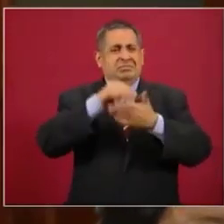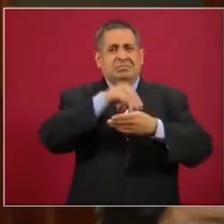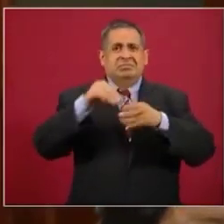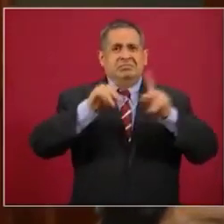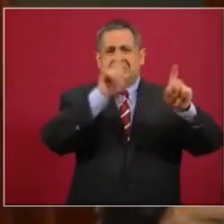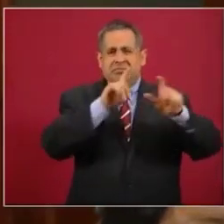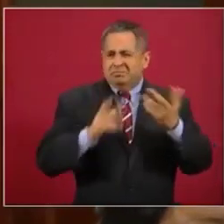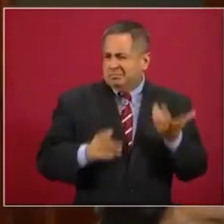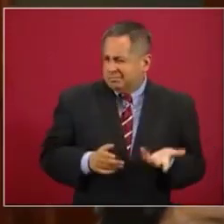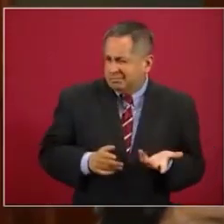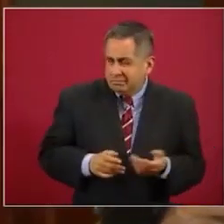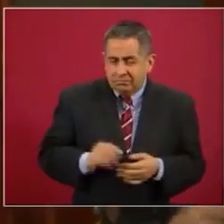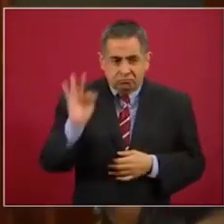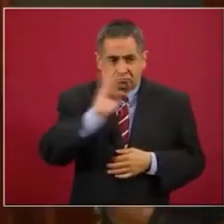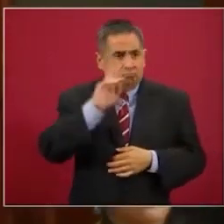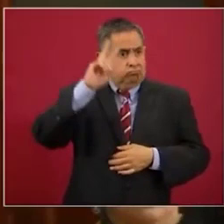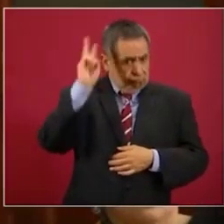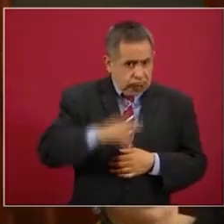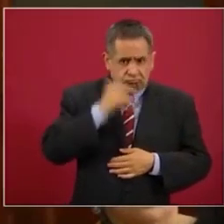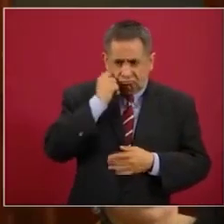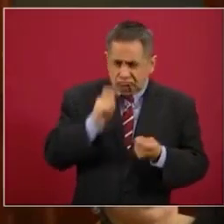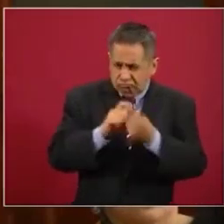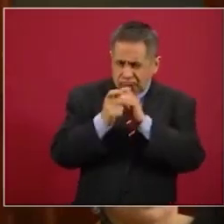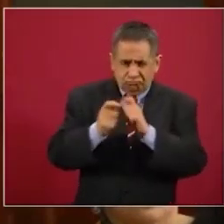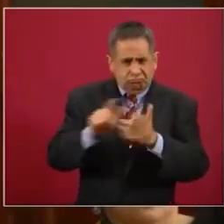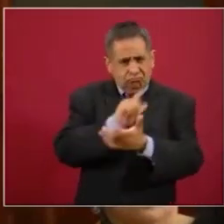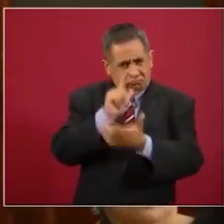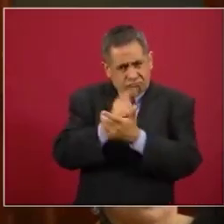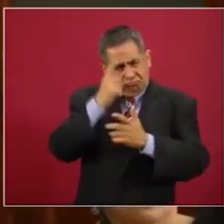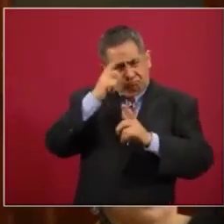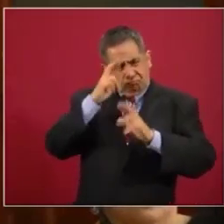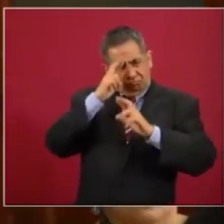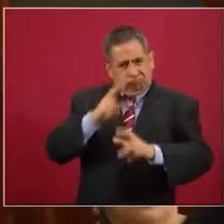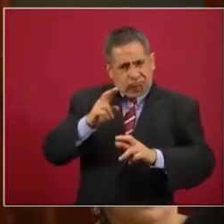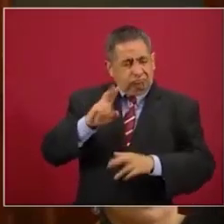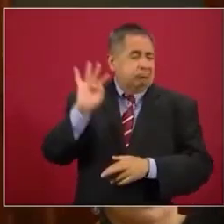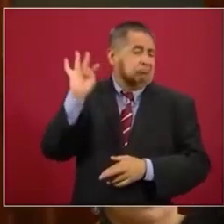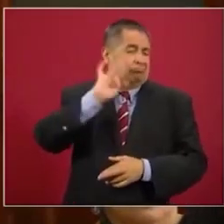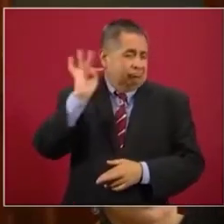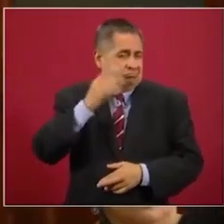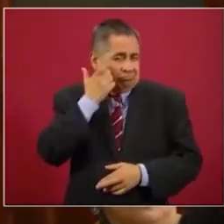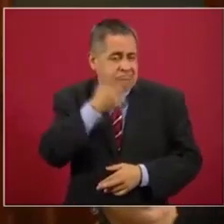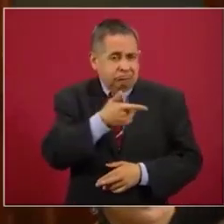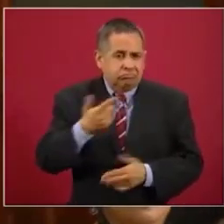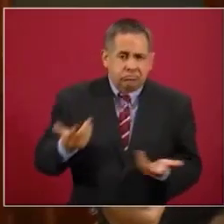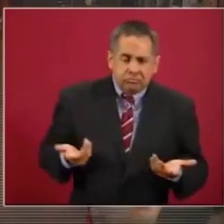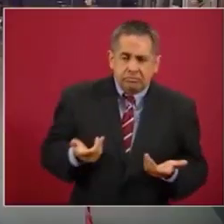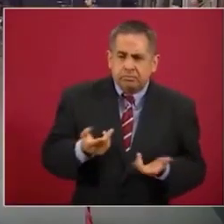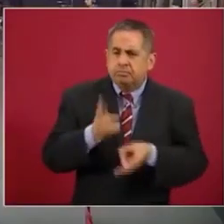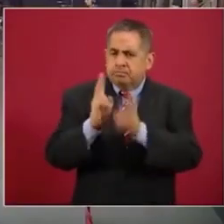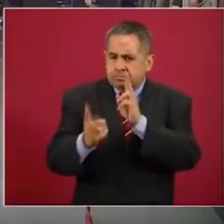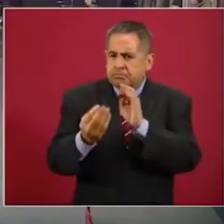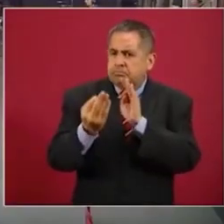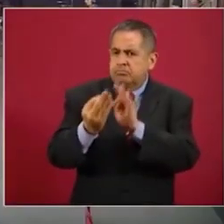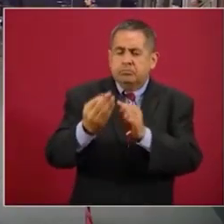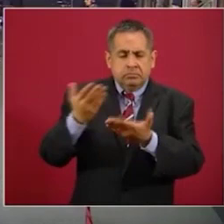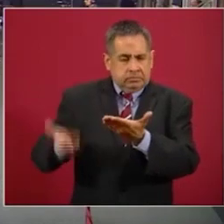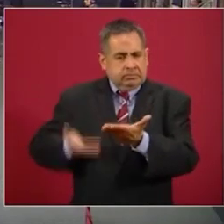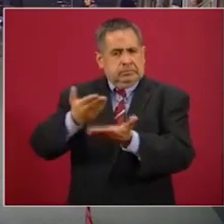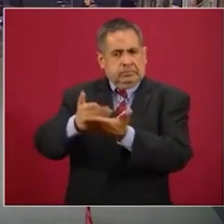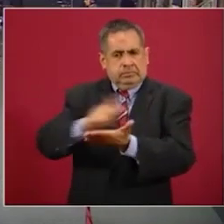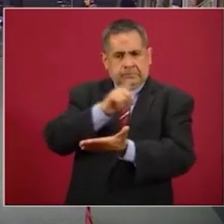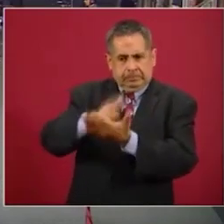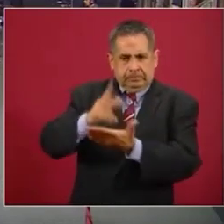realmente quisieran una modificación para respetar lo que están exigiendo, pues deberían poner una iniciativa de ley